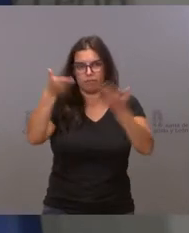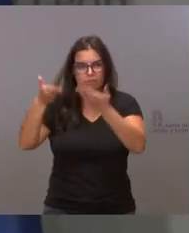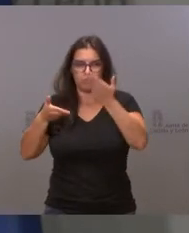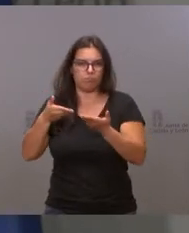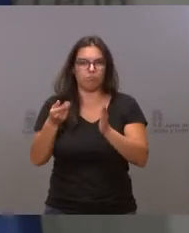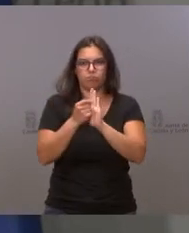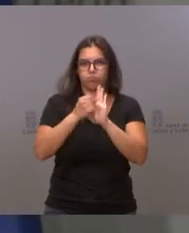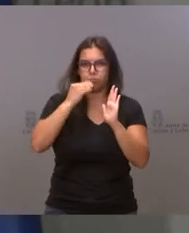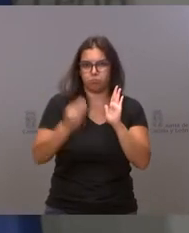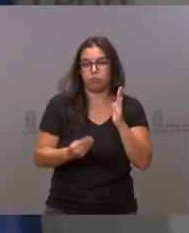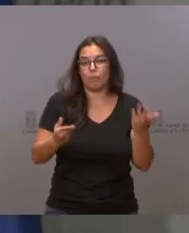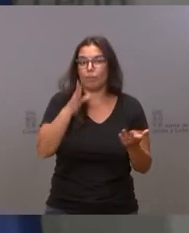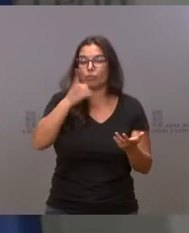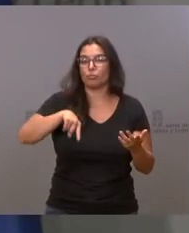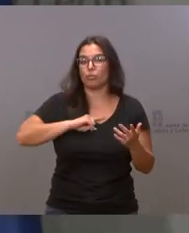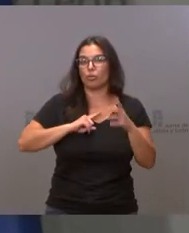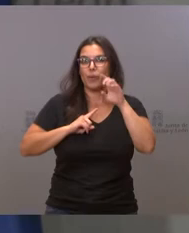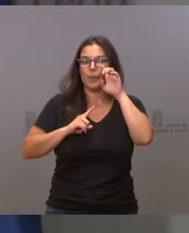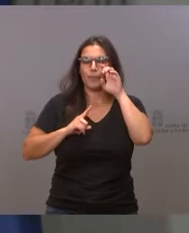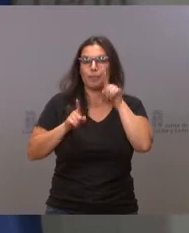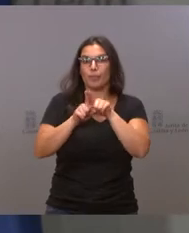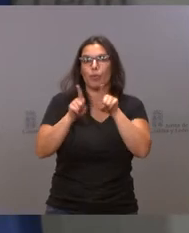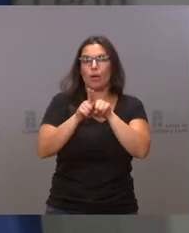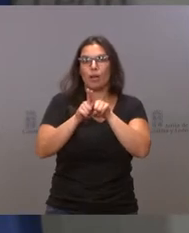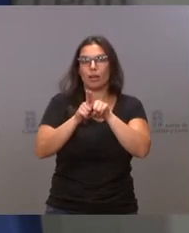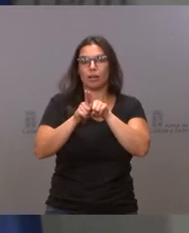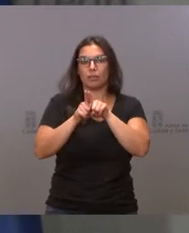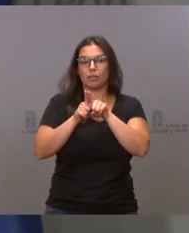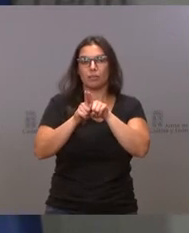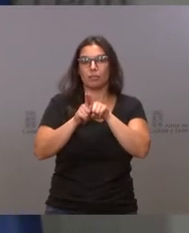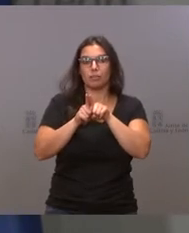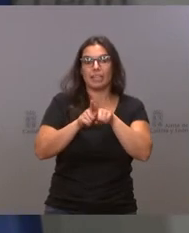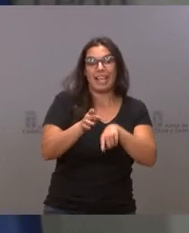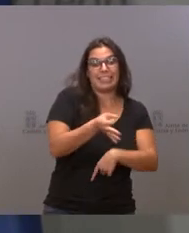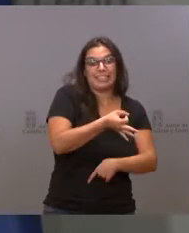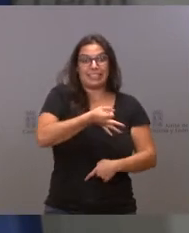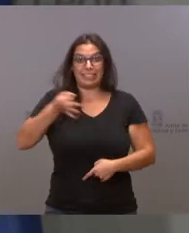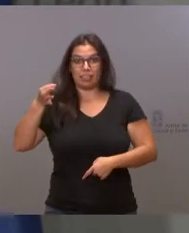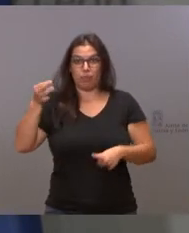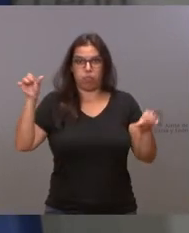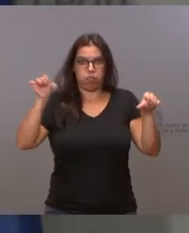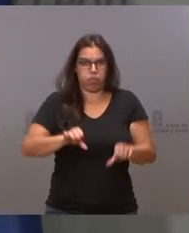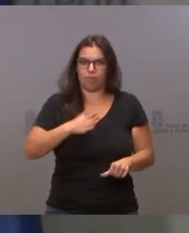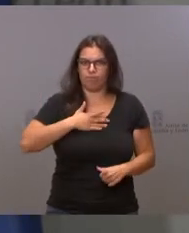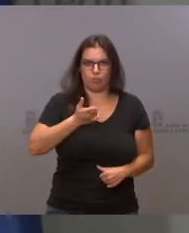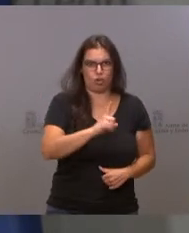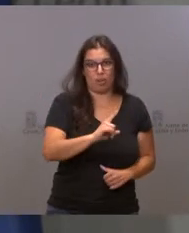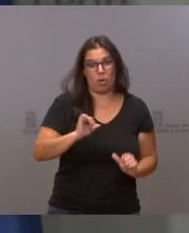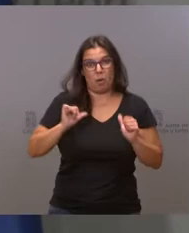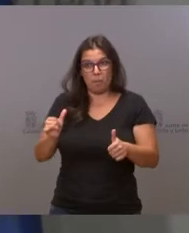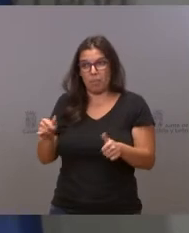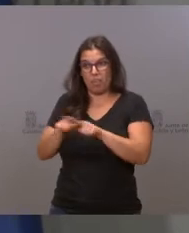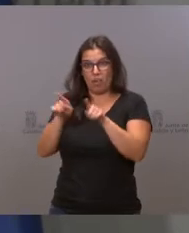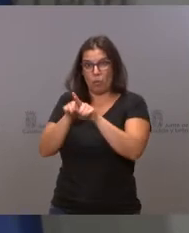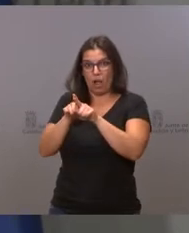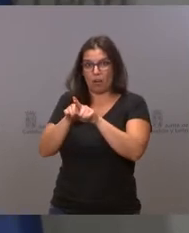nuestra intención no es abandonar el camino de la excelencia para iniciar el camino que lleva a no